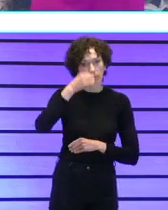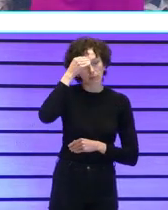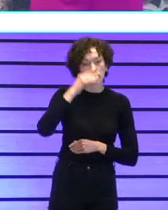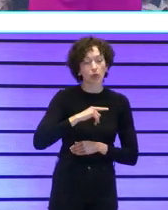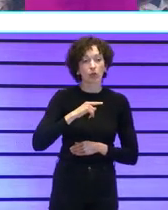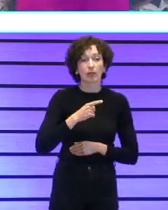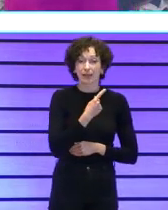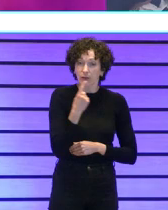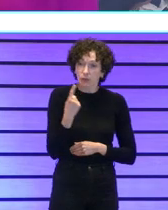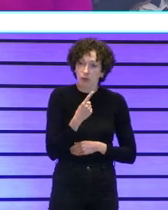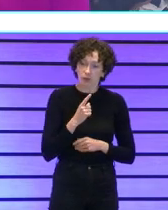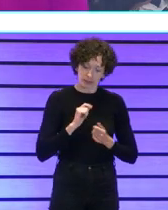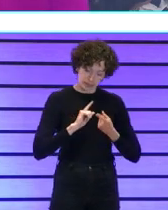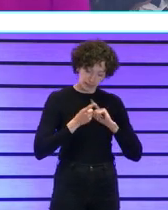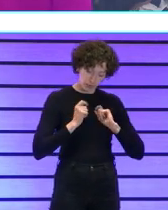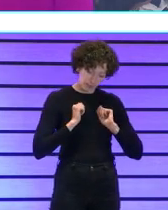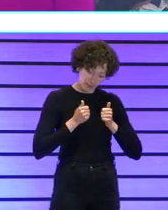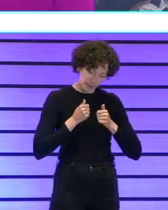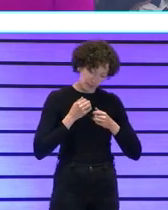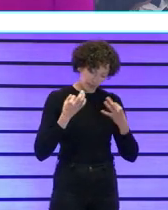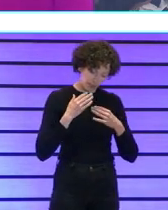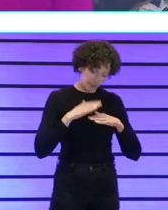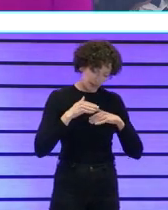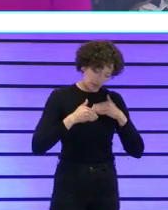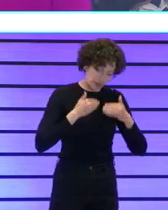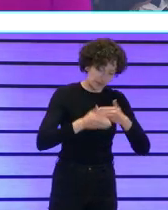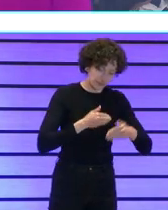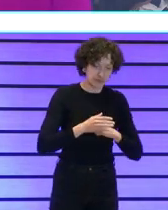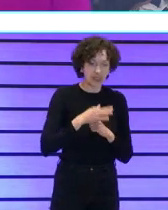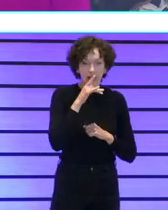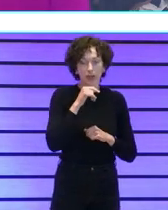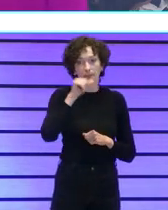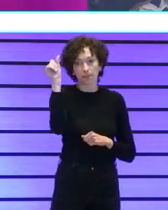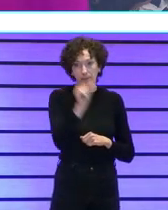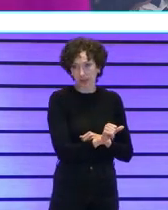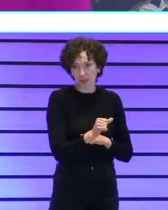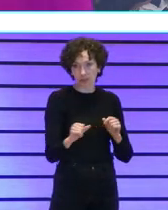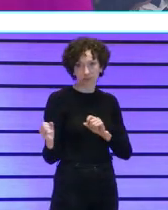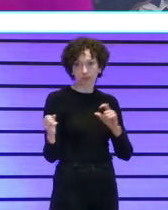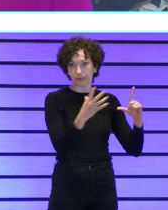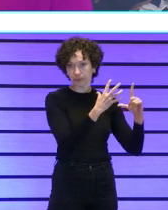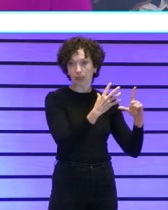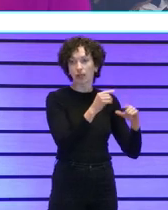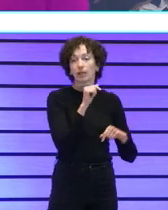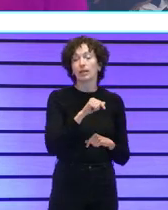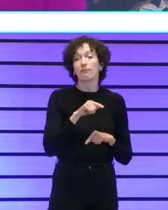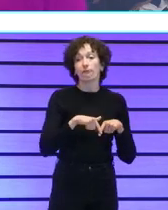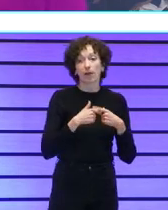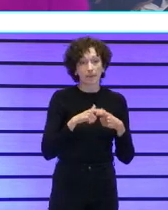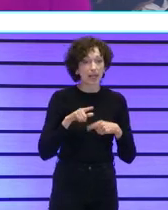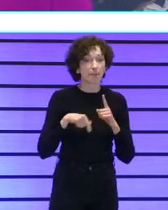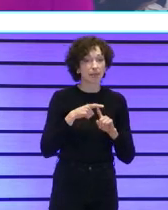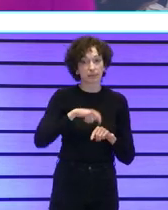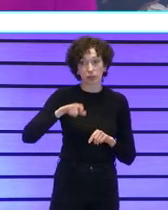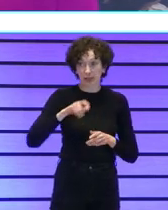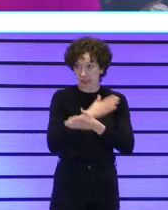que empezar por cada uno de nosotros y ahora pues os voy a poner un vídeo porque con el testimonio de las familias y las